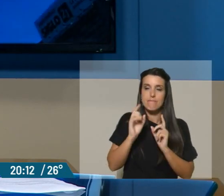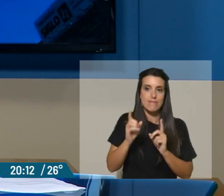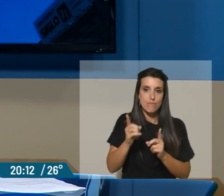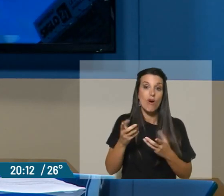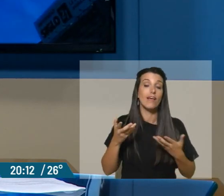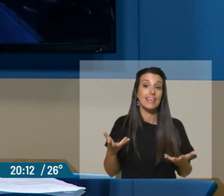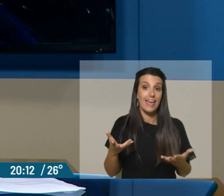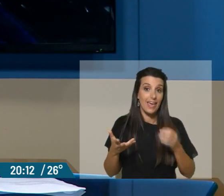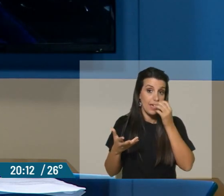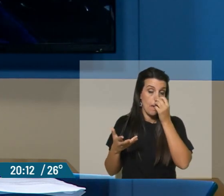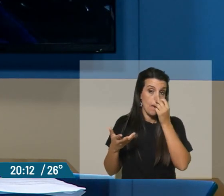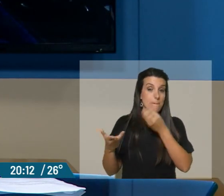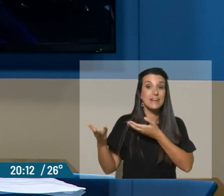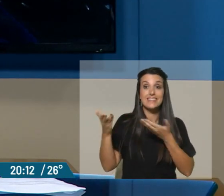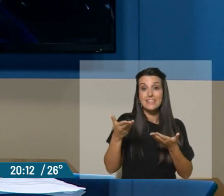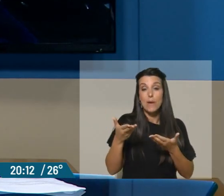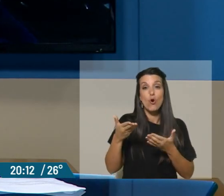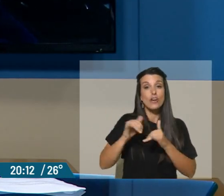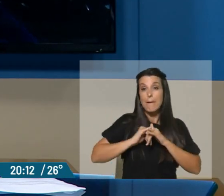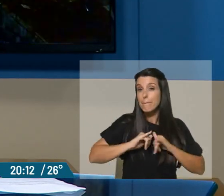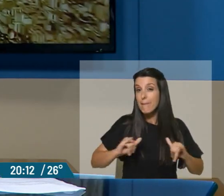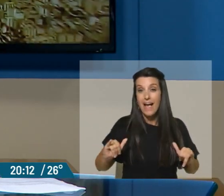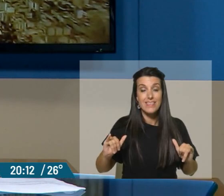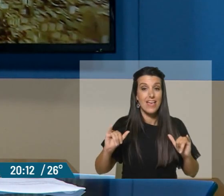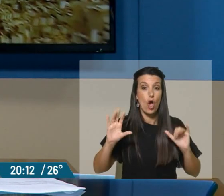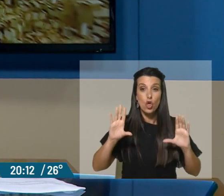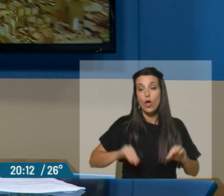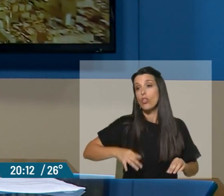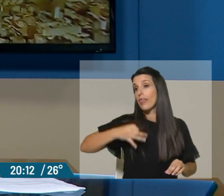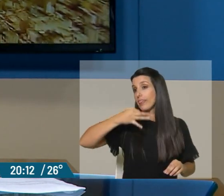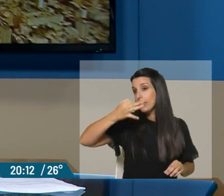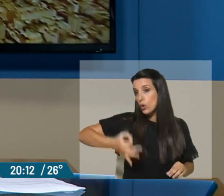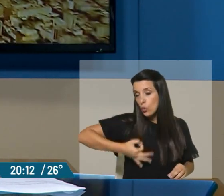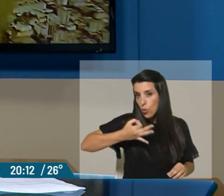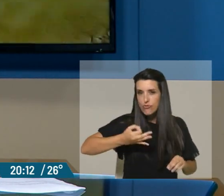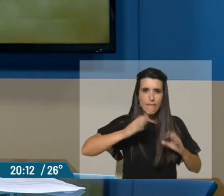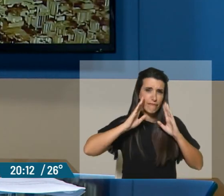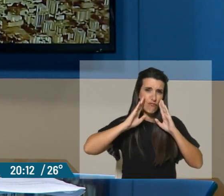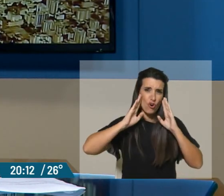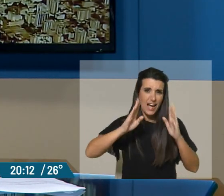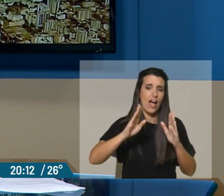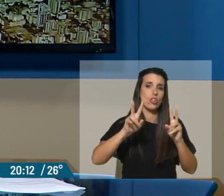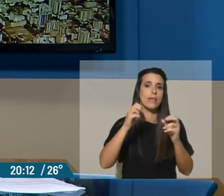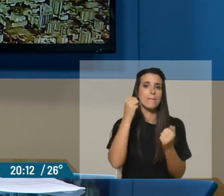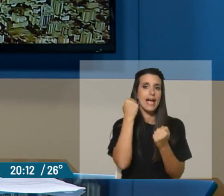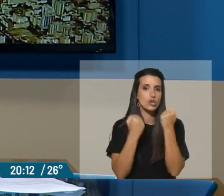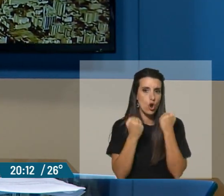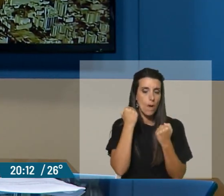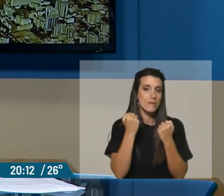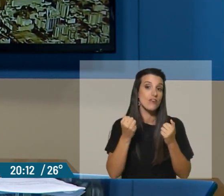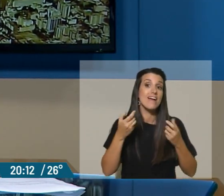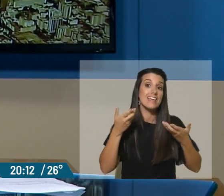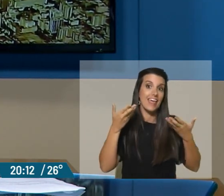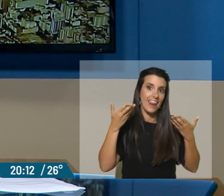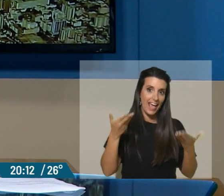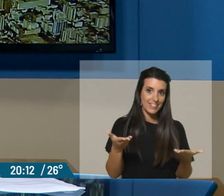que les presentamos a lo largo de toda la campaña, con un discurso muy enfocado en lo económico durante toda la campaña, y en este